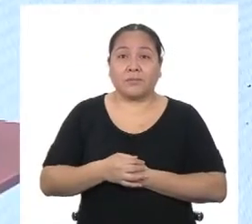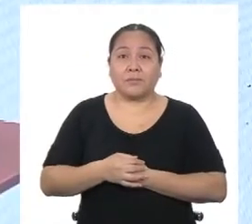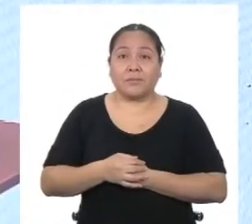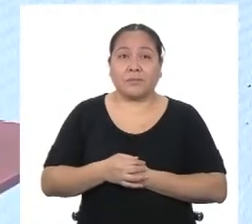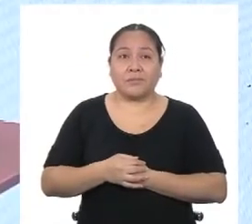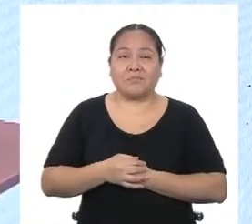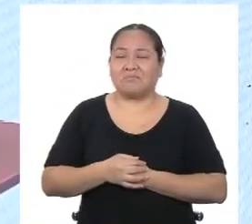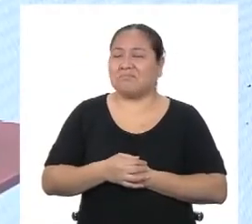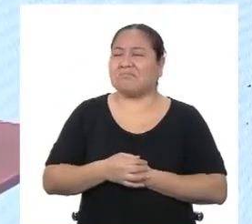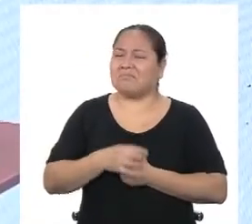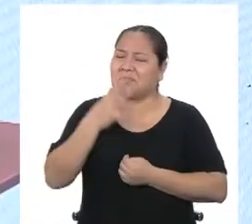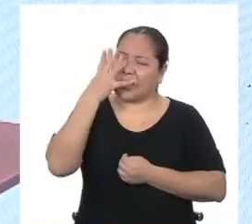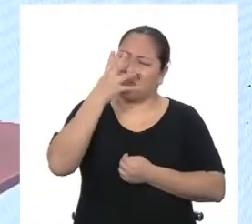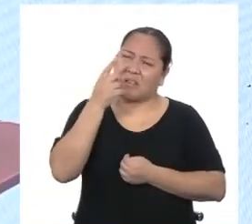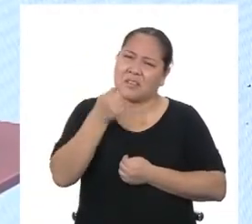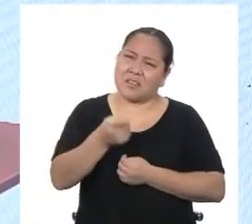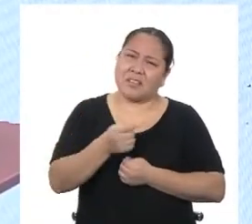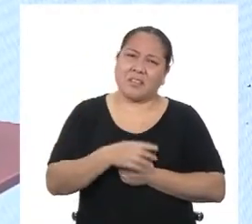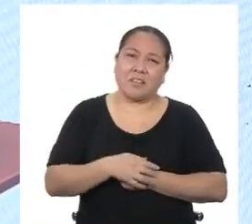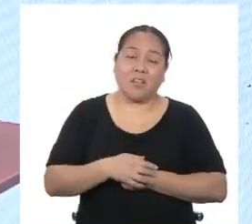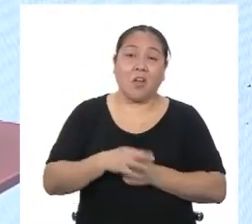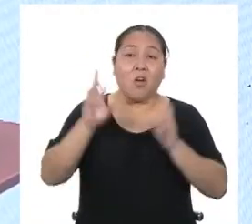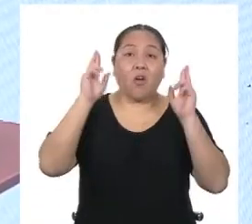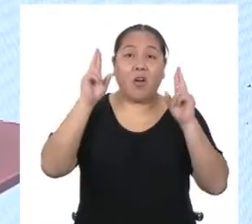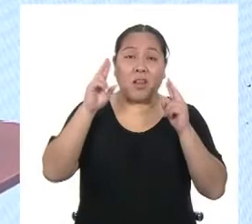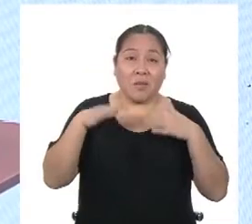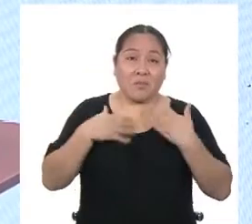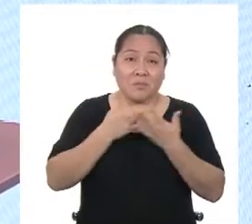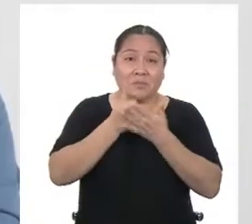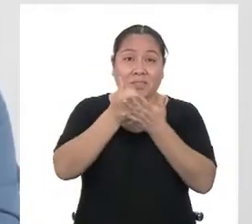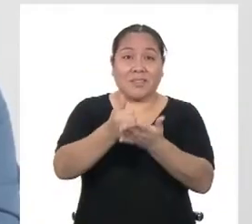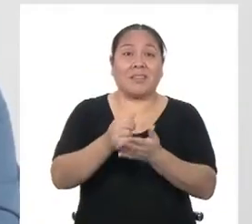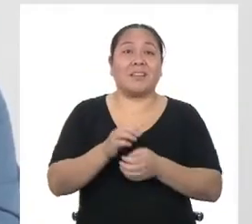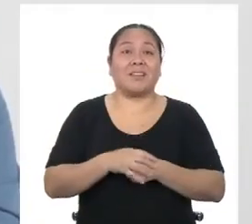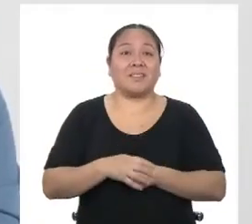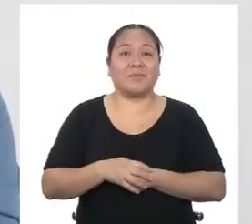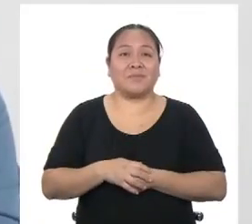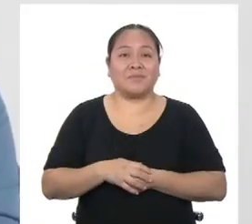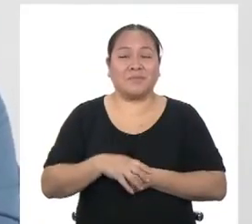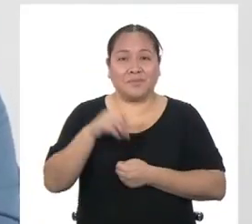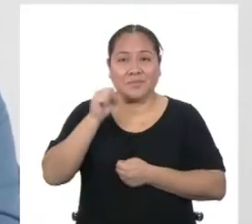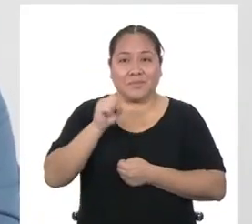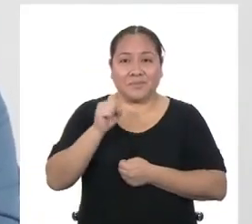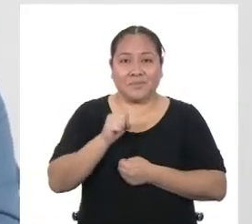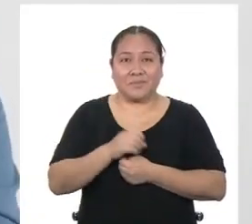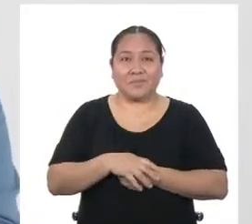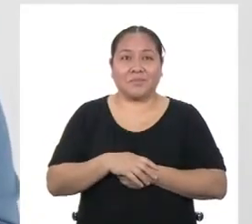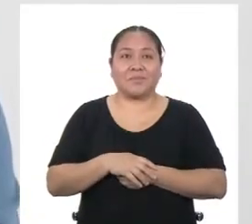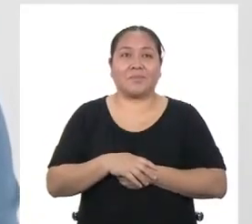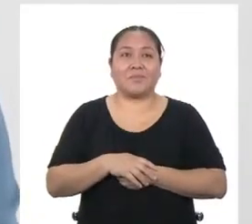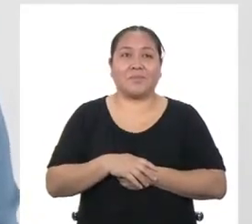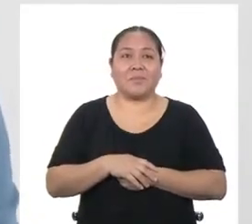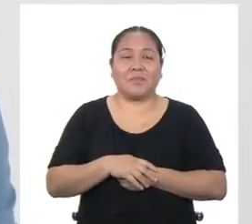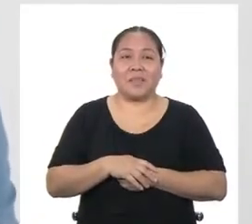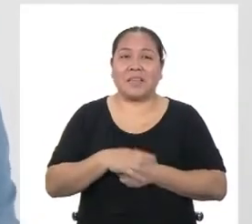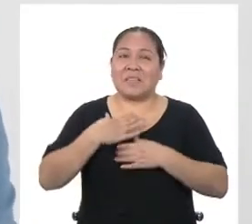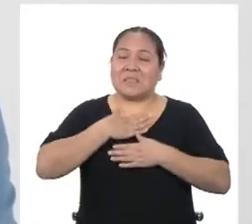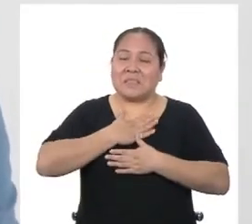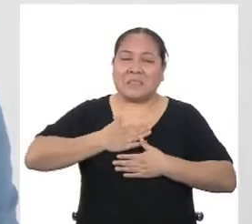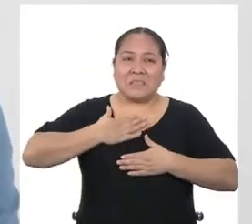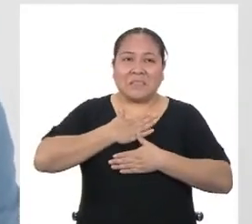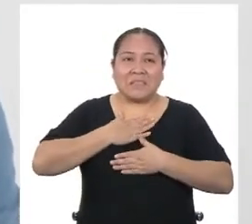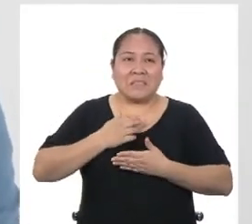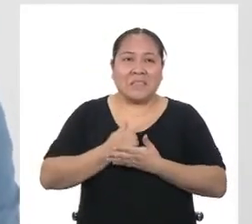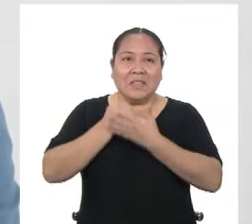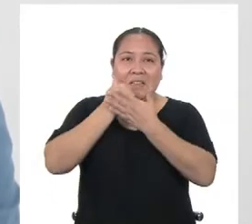¡Qué bonito detalle, Anthony! Espero que podamos ayudarte. Claro que podemos. Va a ser un gusto poner mi